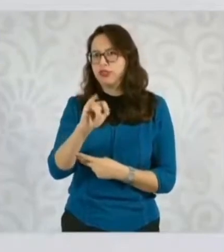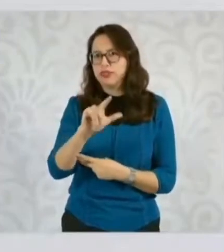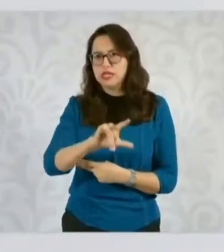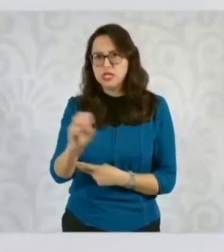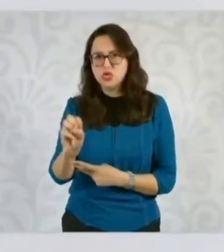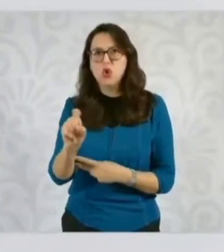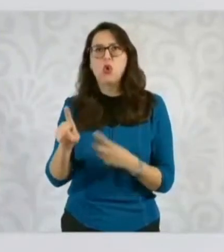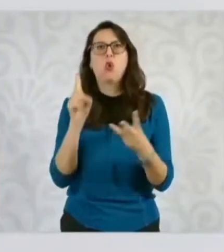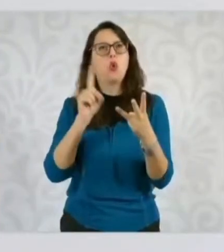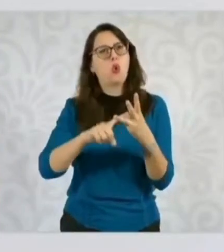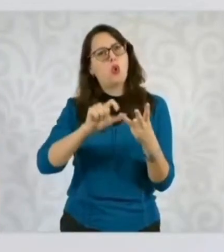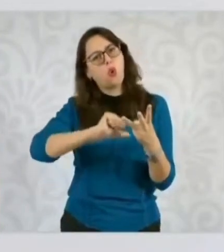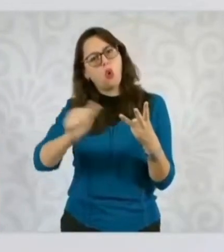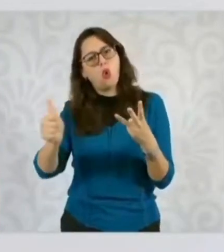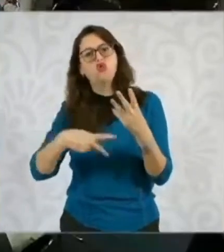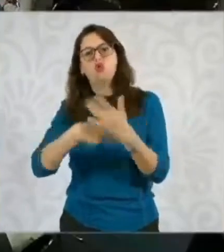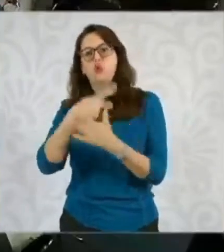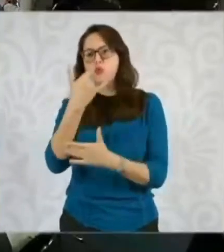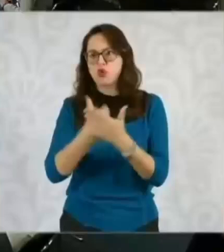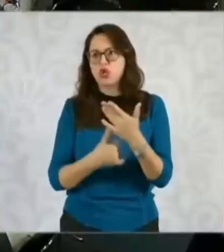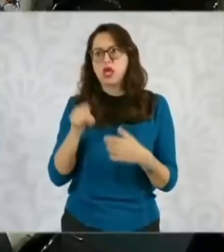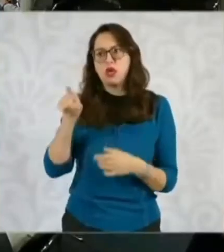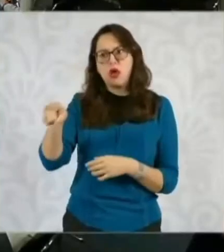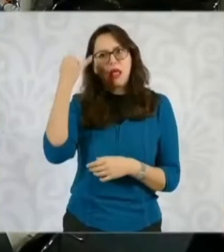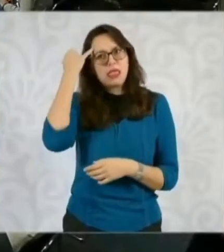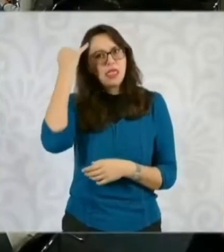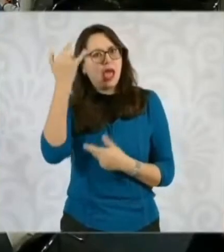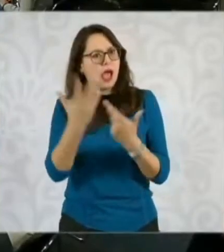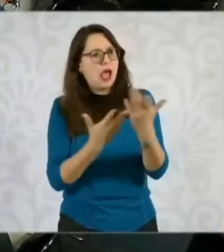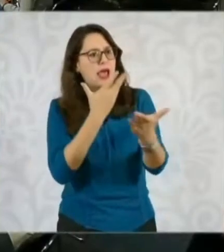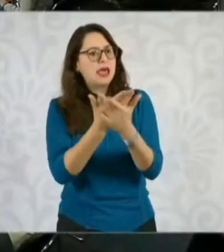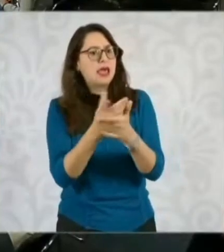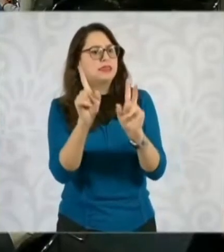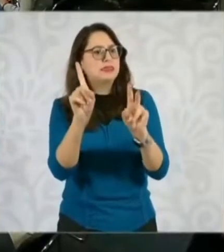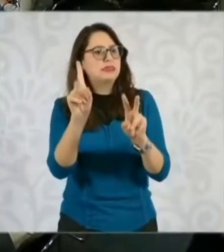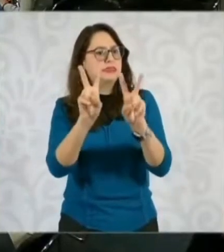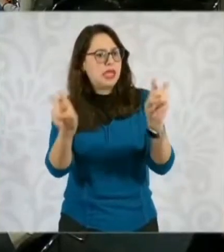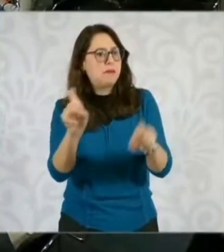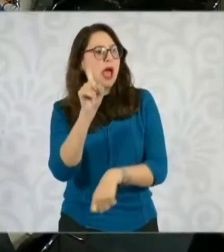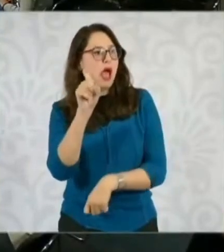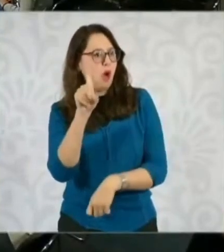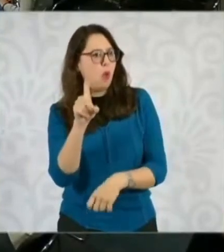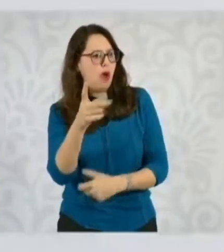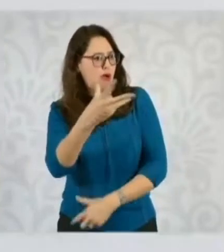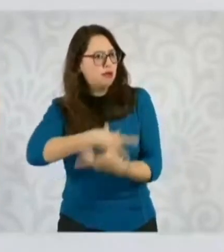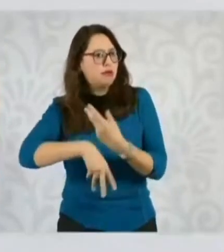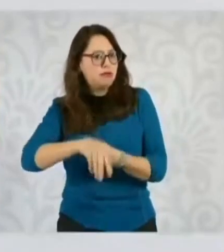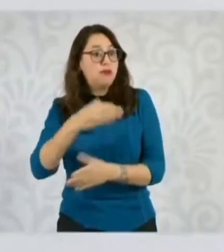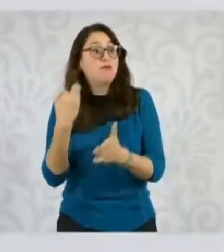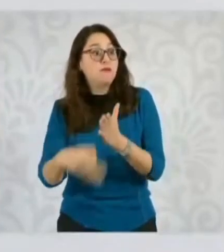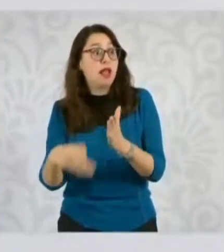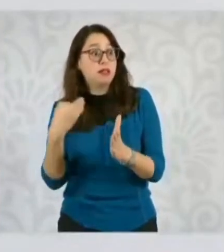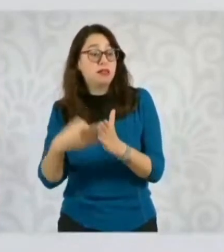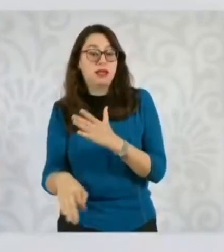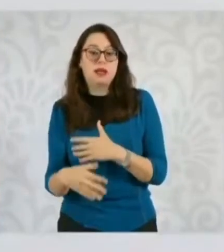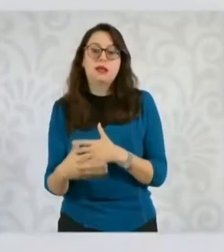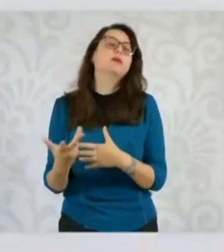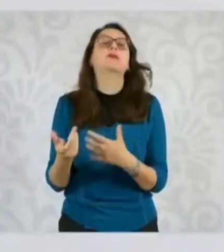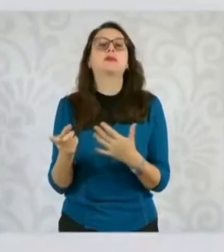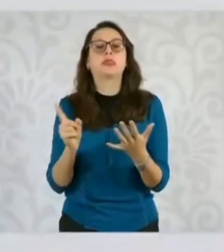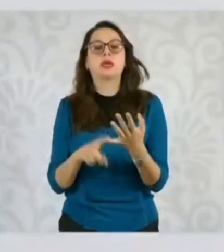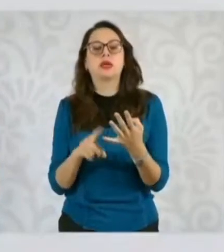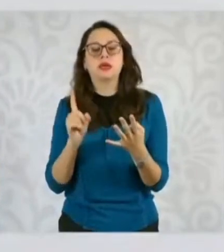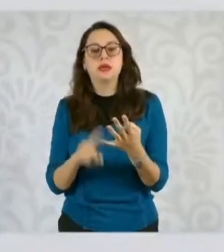de un proyecto que desarrolló él de reciclamiento de agua y lo que le falta, habló de la importancia del